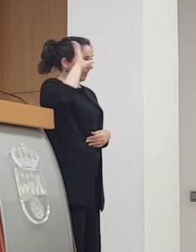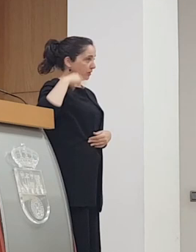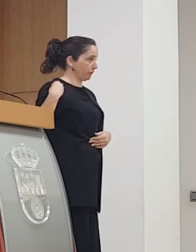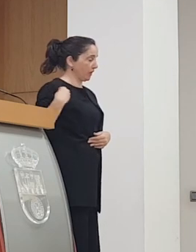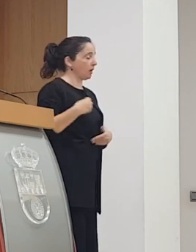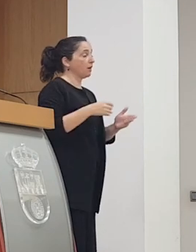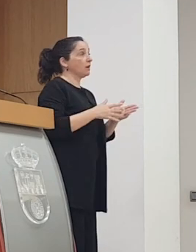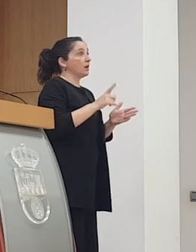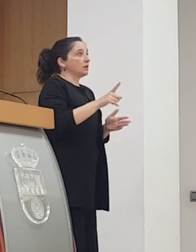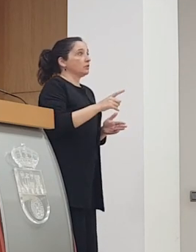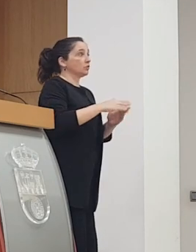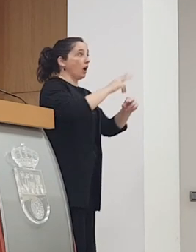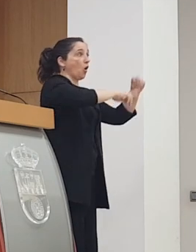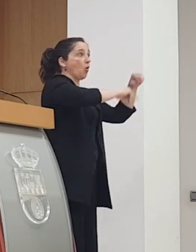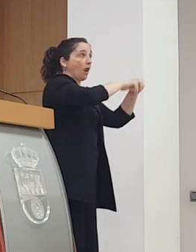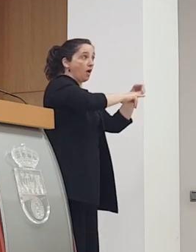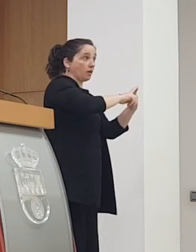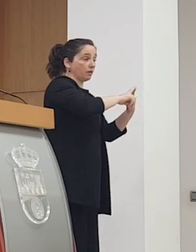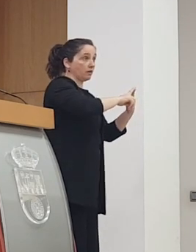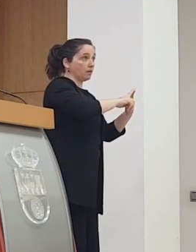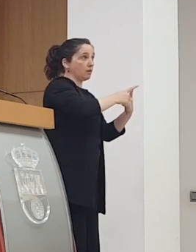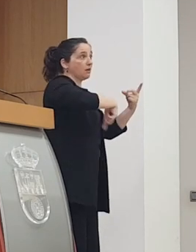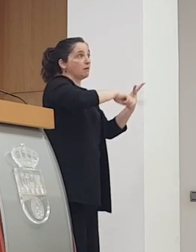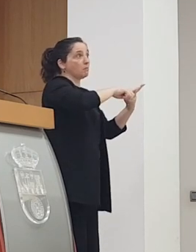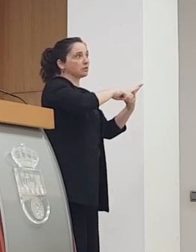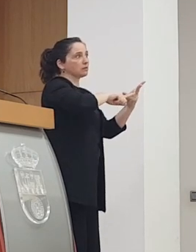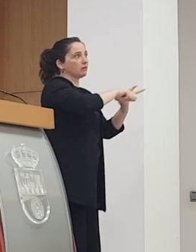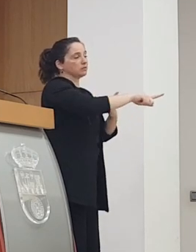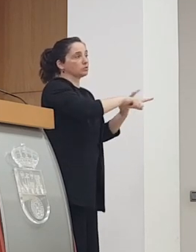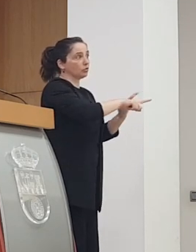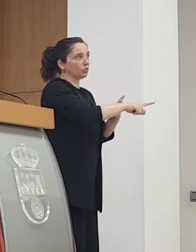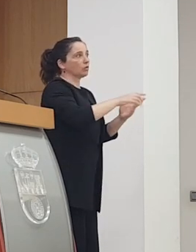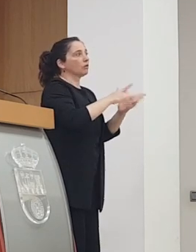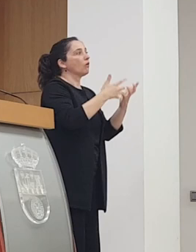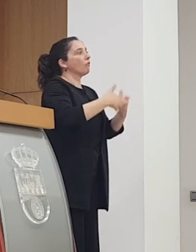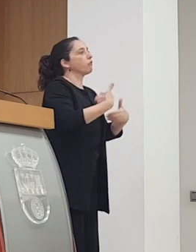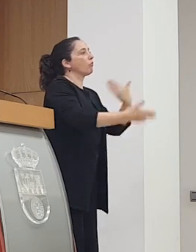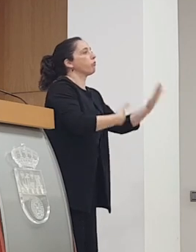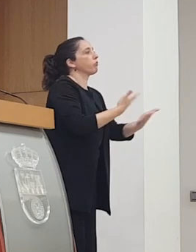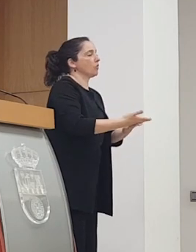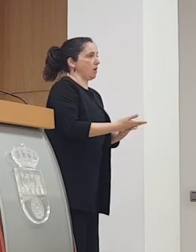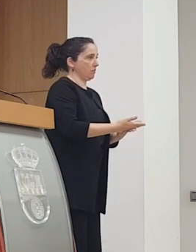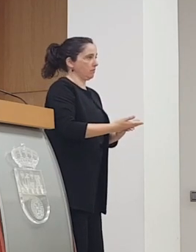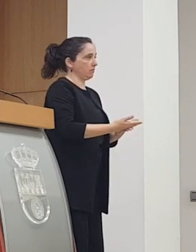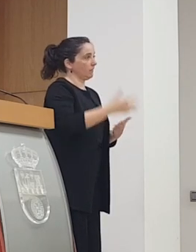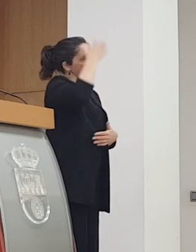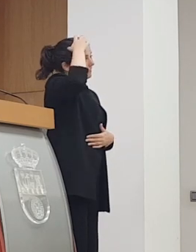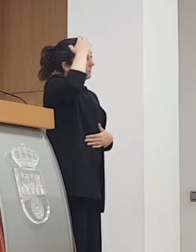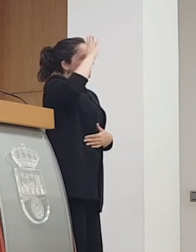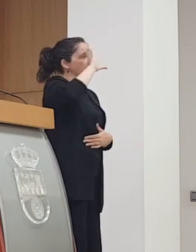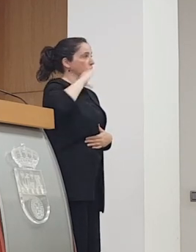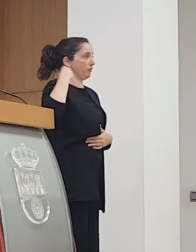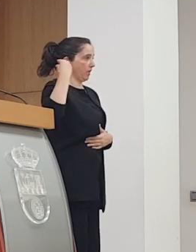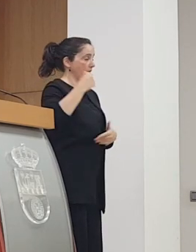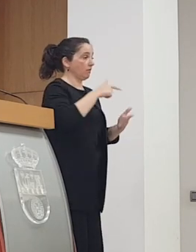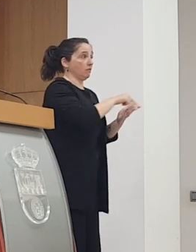vertientes tanto en la obra como en el ente gestor que después va a hacer funcionar que abra sus puertas todos los días